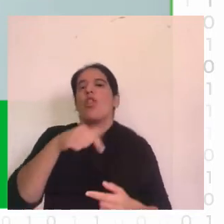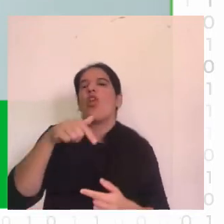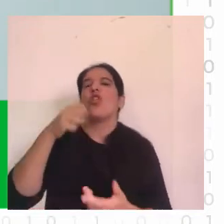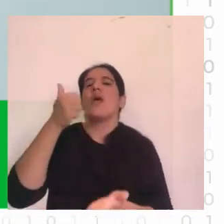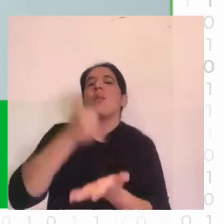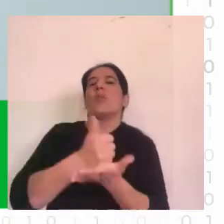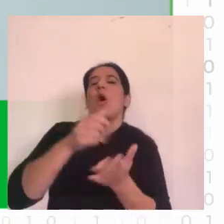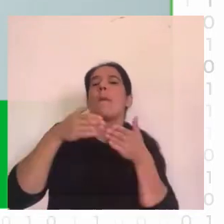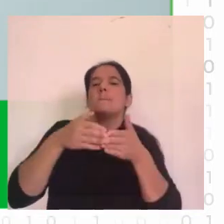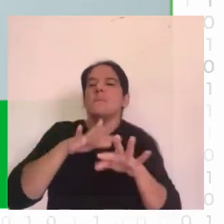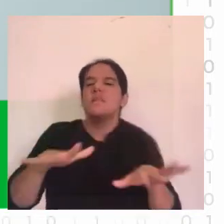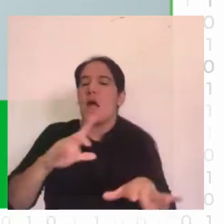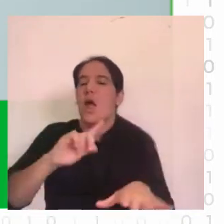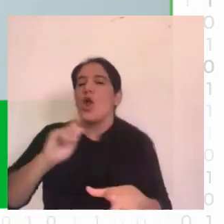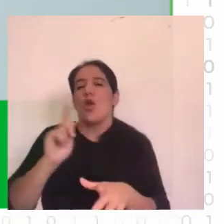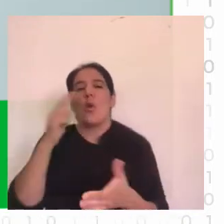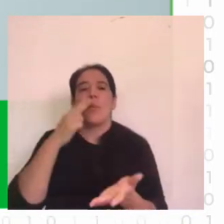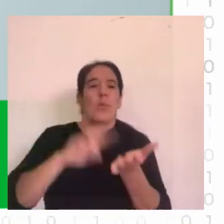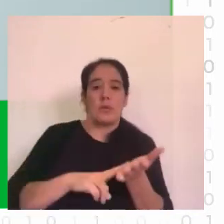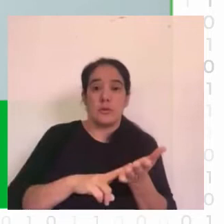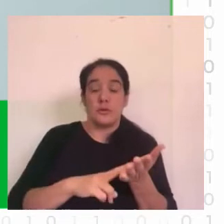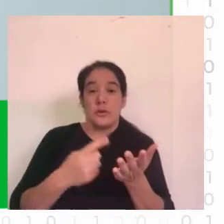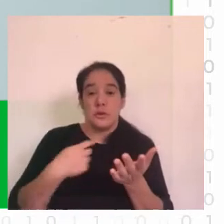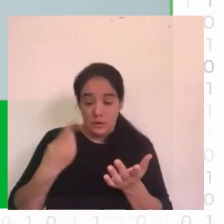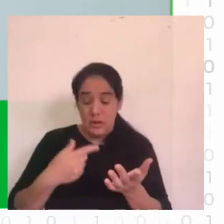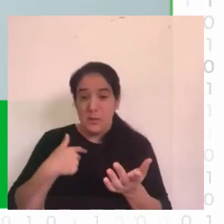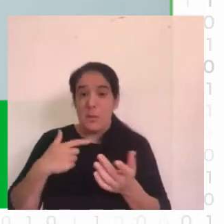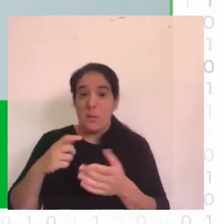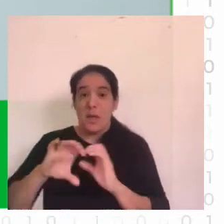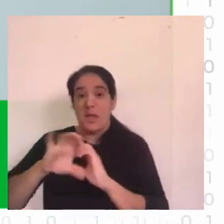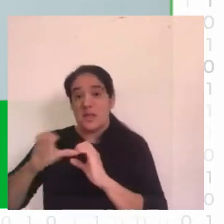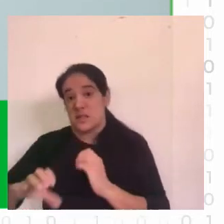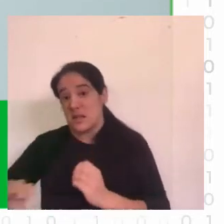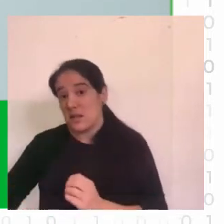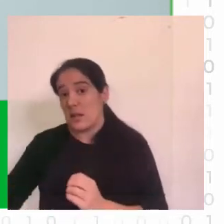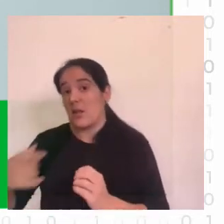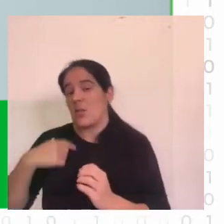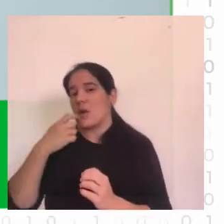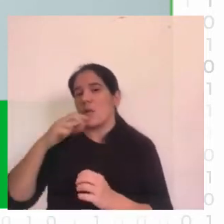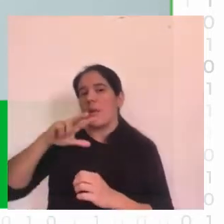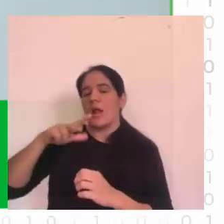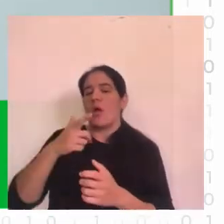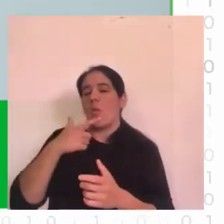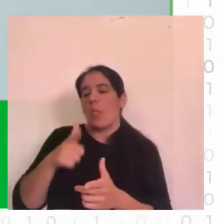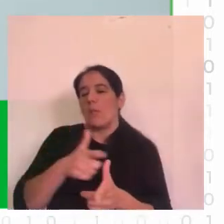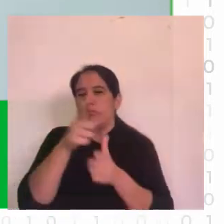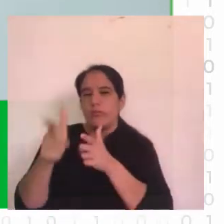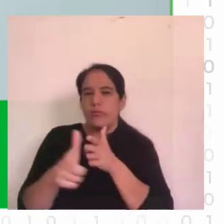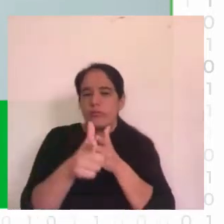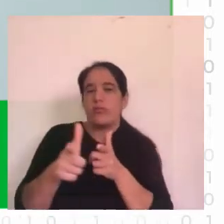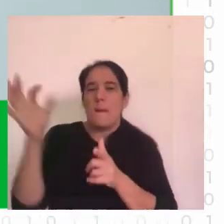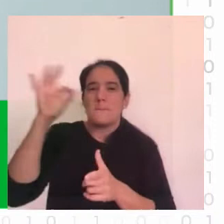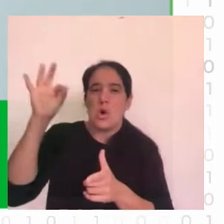lado desde el punto de vista sanitario puede ser útil para quienes se encargan de definir políticas de fumigación o control de enfermedades transmitidas por mosquitos